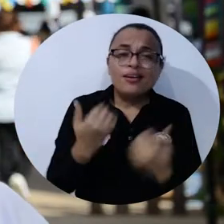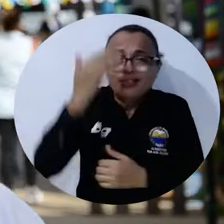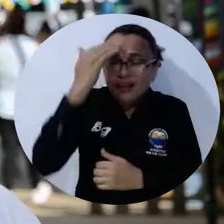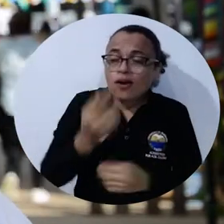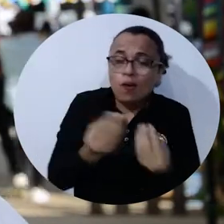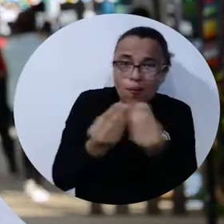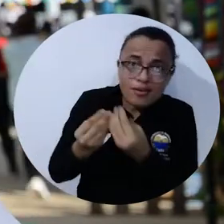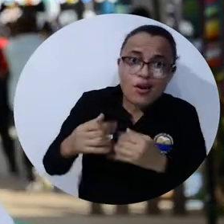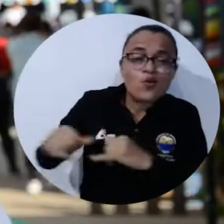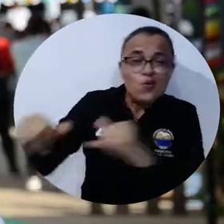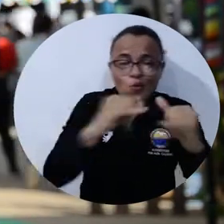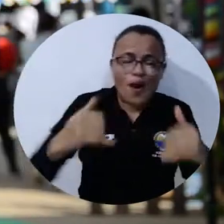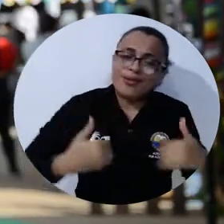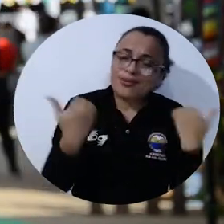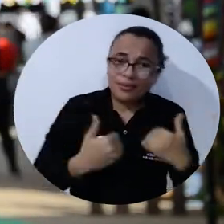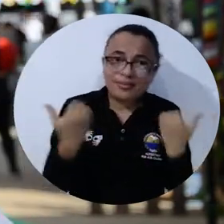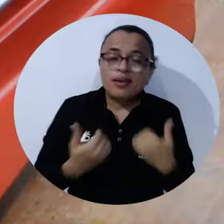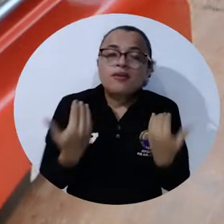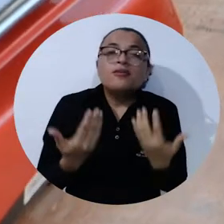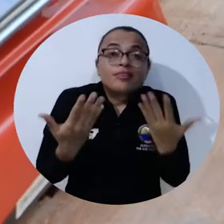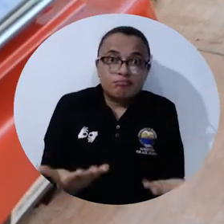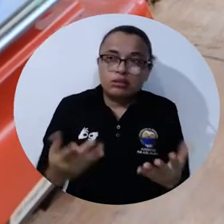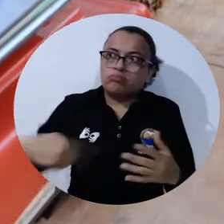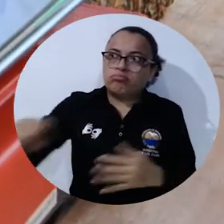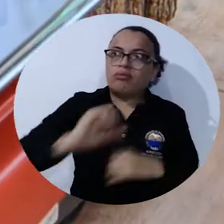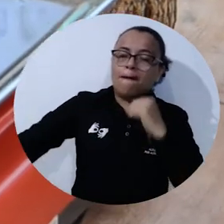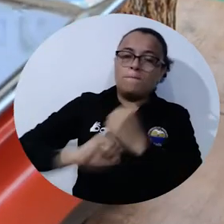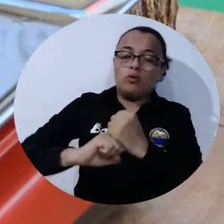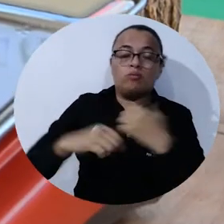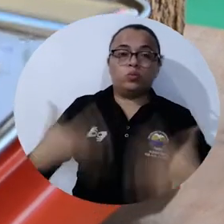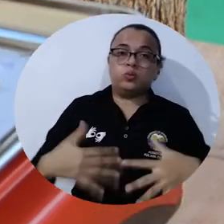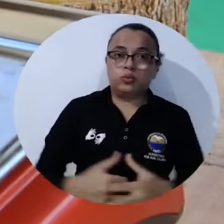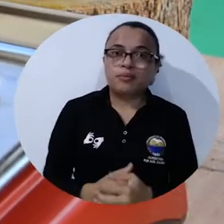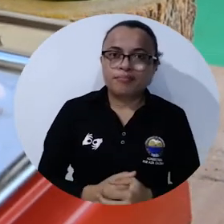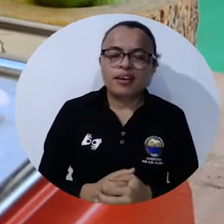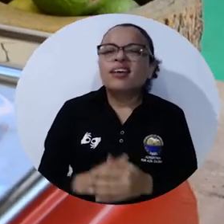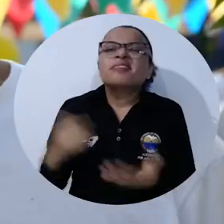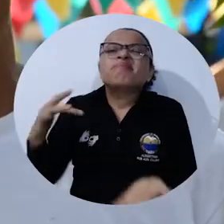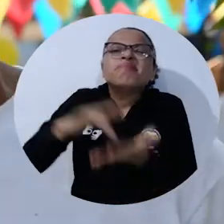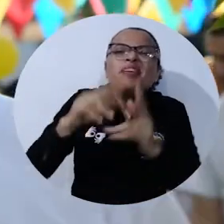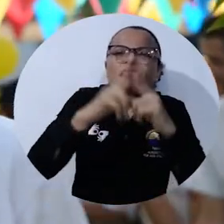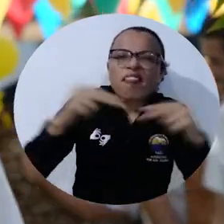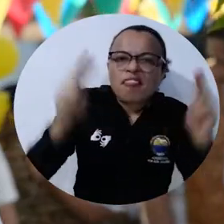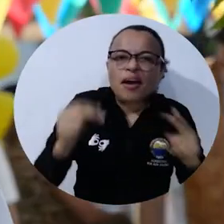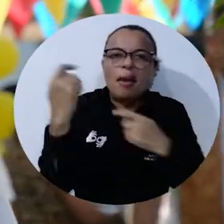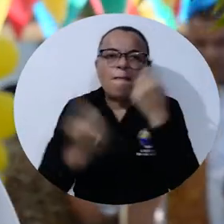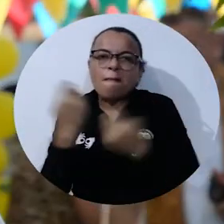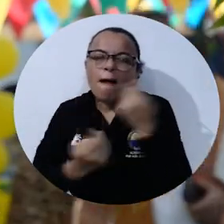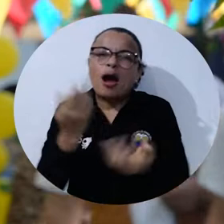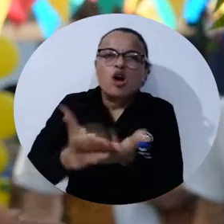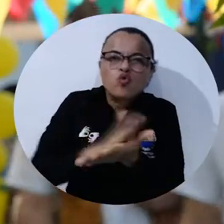contento y yo sé que todos los compañeros también están muy entusiasmados porque esto ha sido un gran respaldo. Estamos aquí en la feria